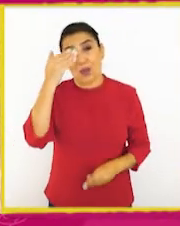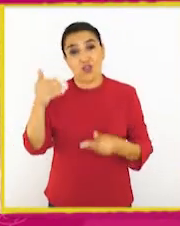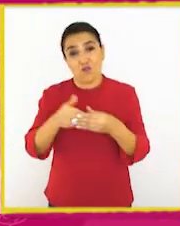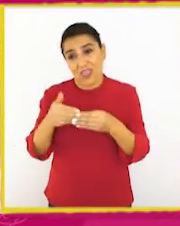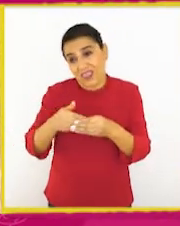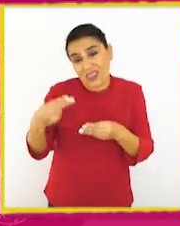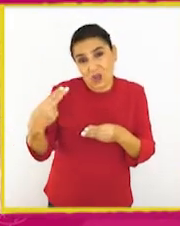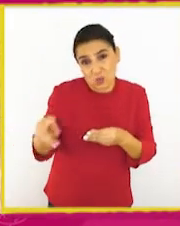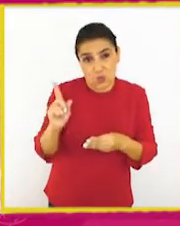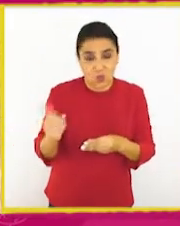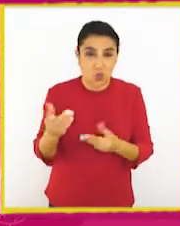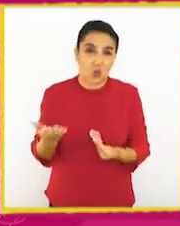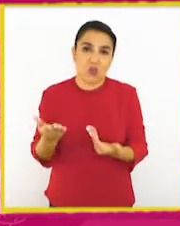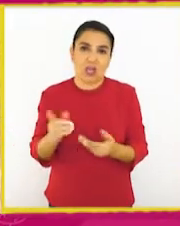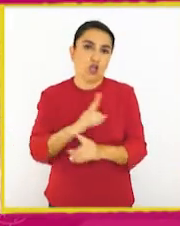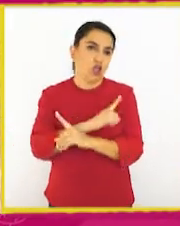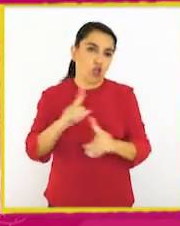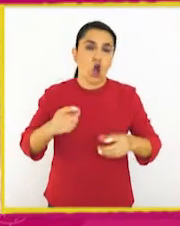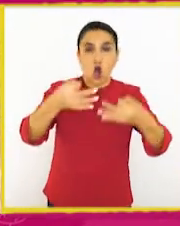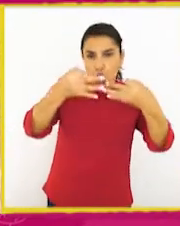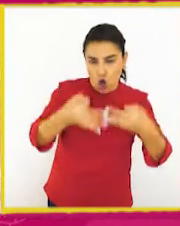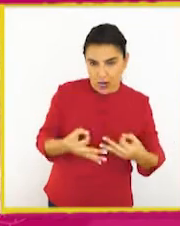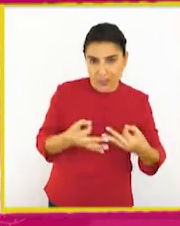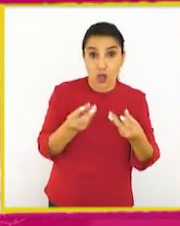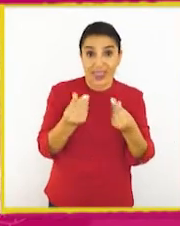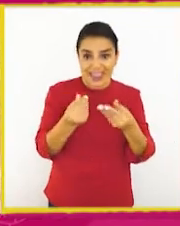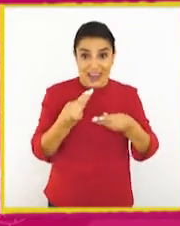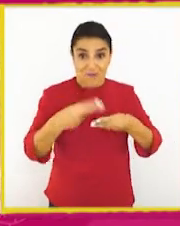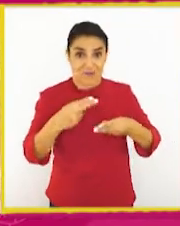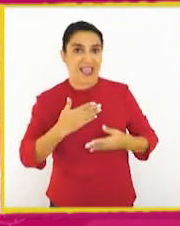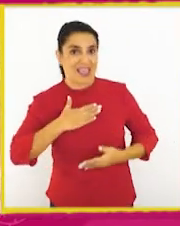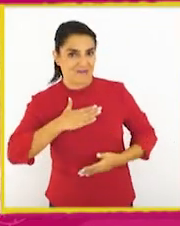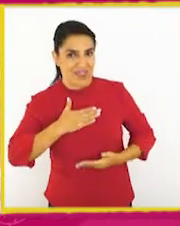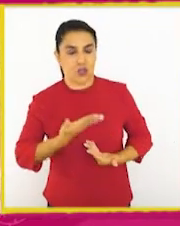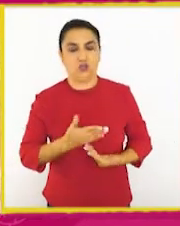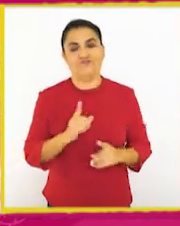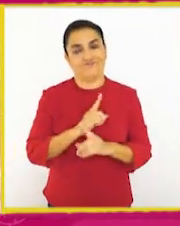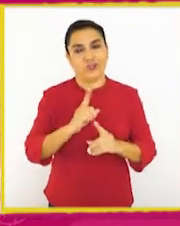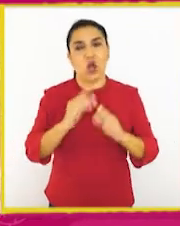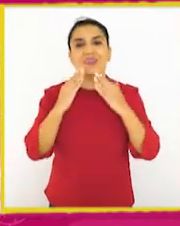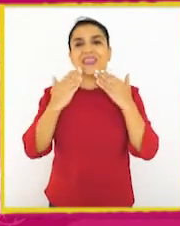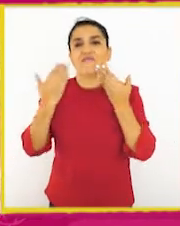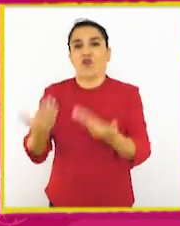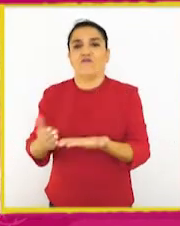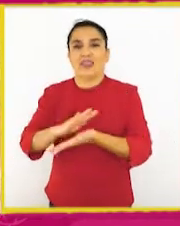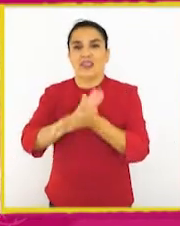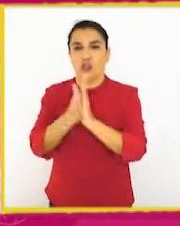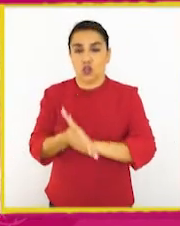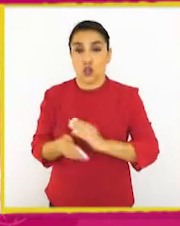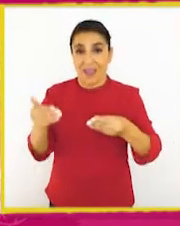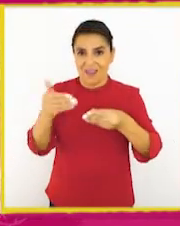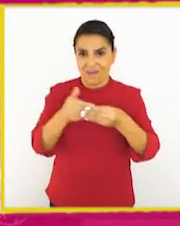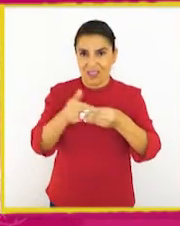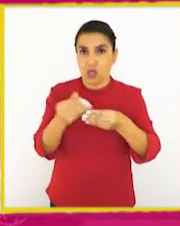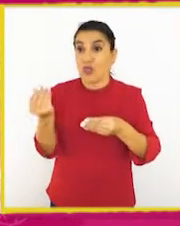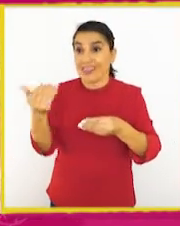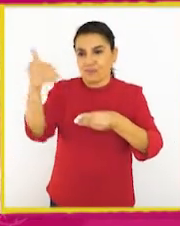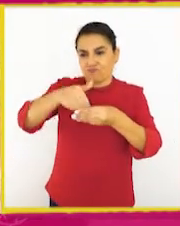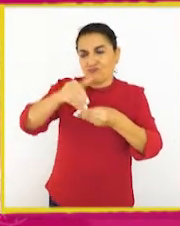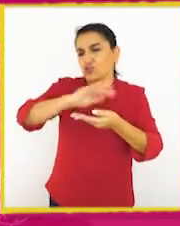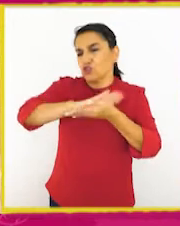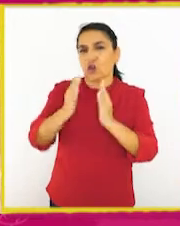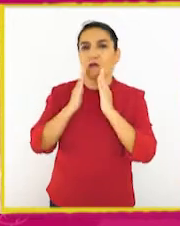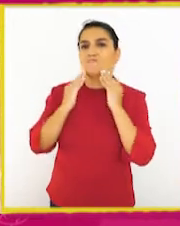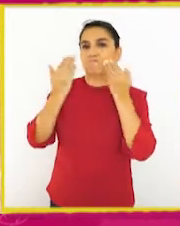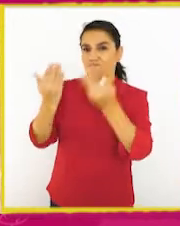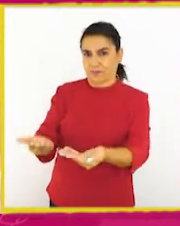tu billetera. No es correcto que me haya quedado con tu dinero. Por eso devolví todo. Y aquí te mando la billetera con toda